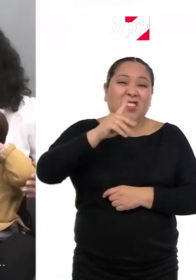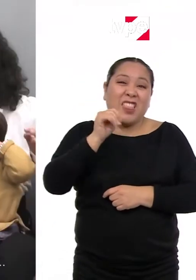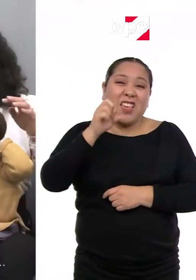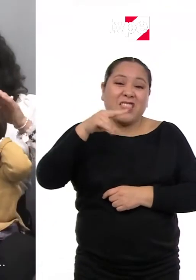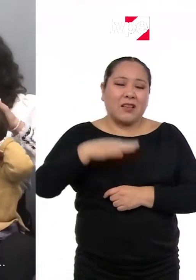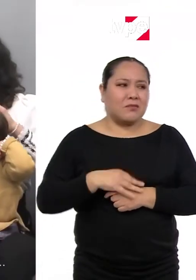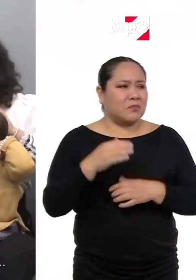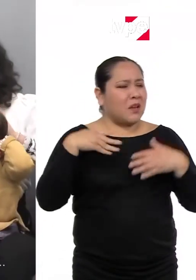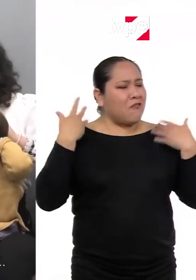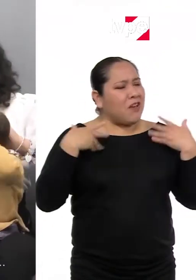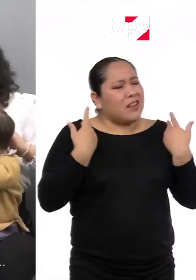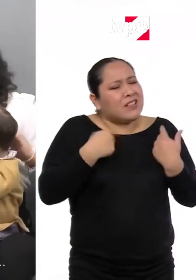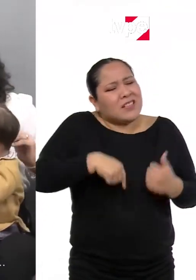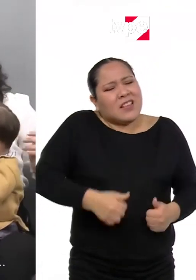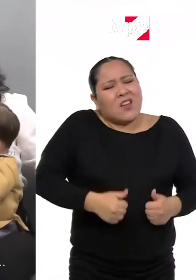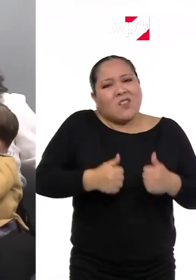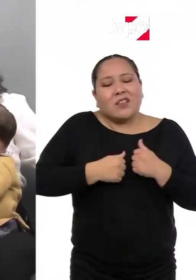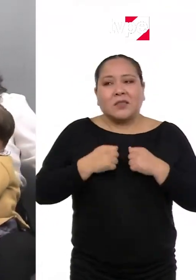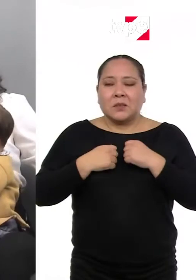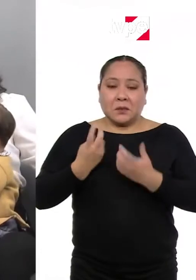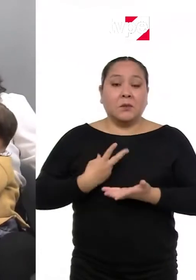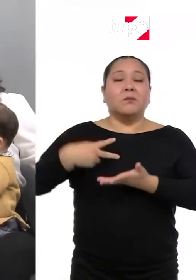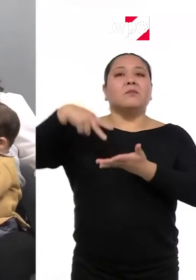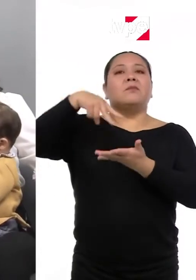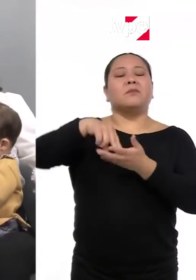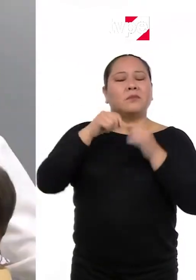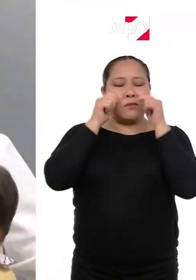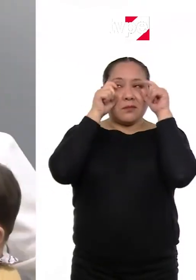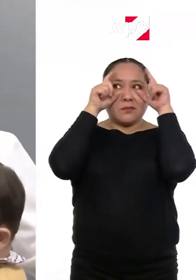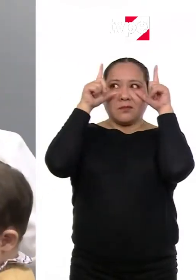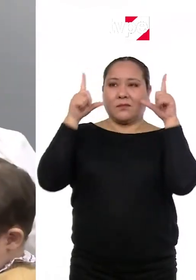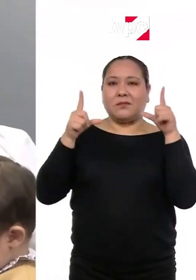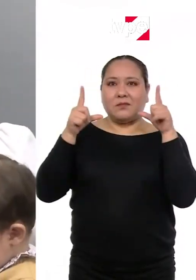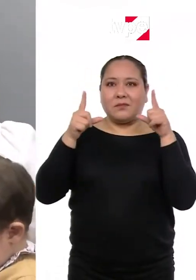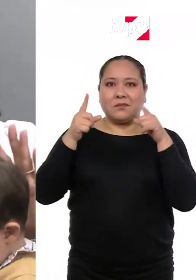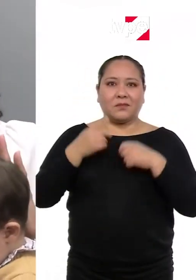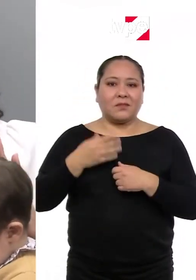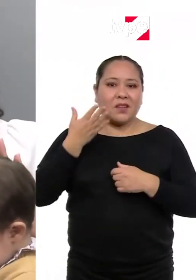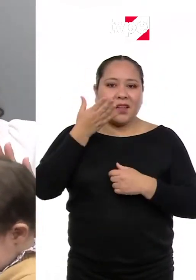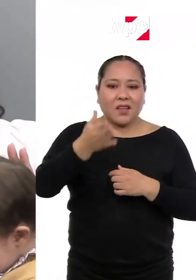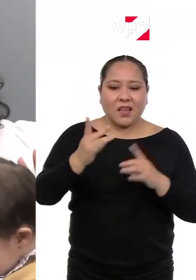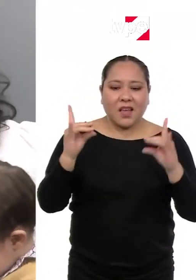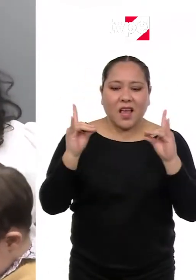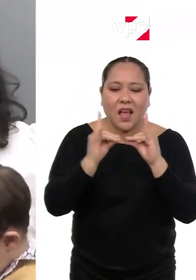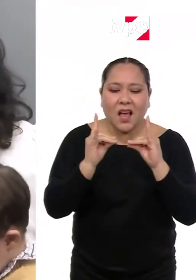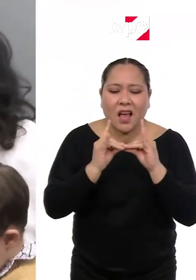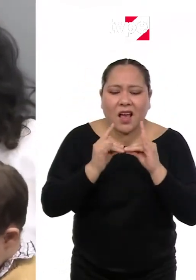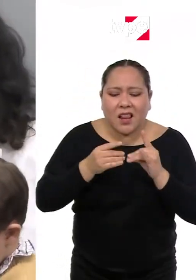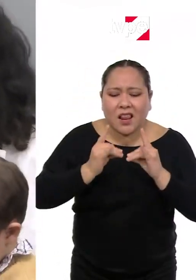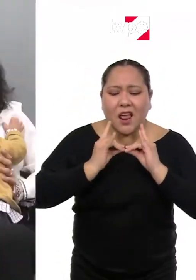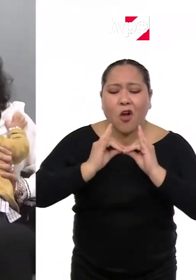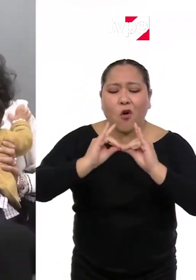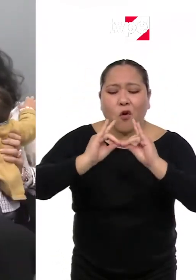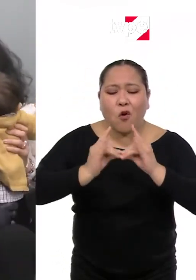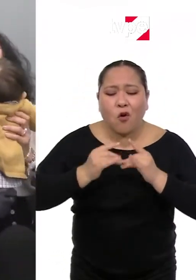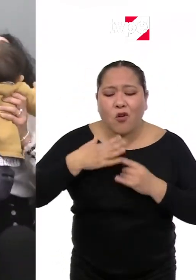A mí lo que más me hace feliz en la vida es levantarme e ir a la cuna por mi Manuel.